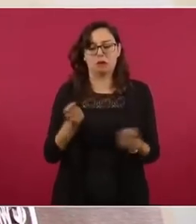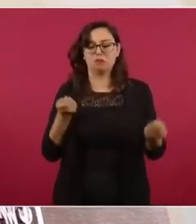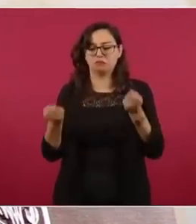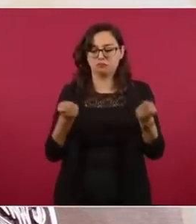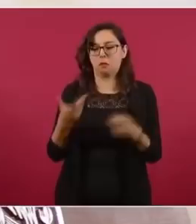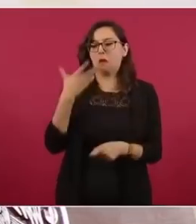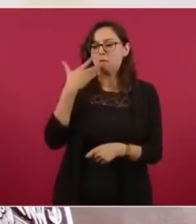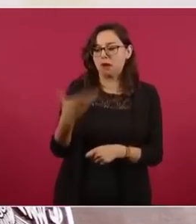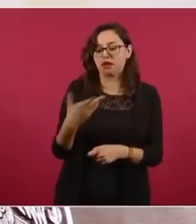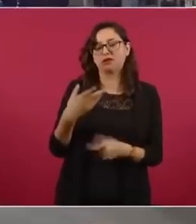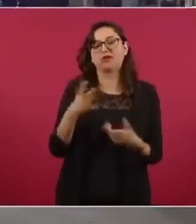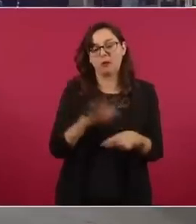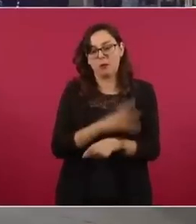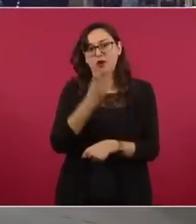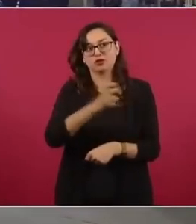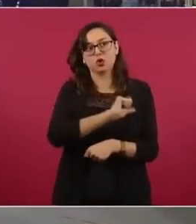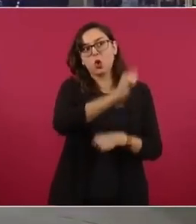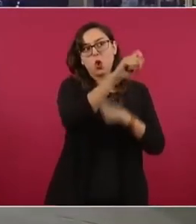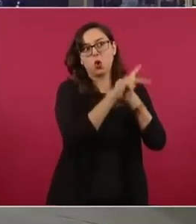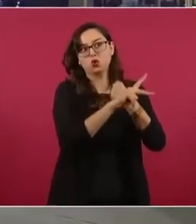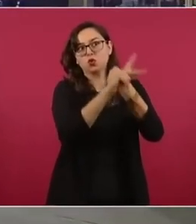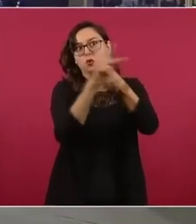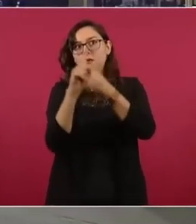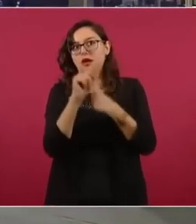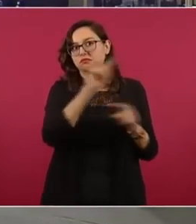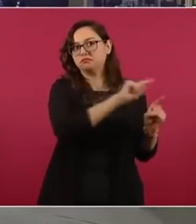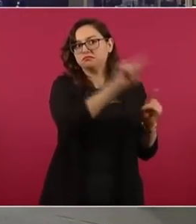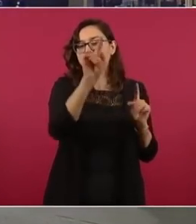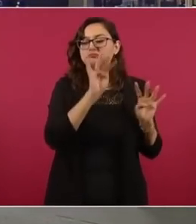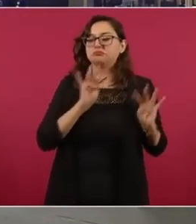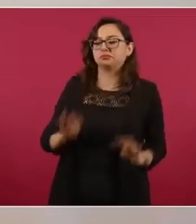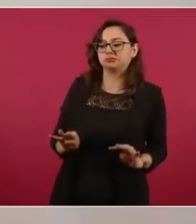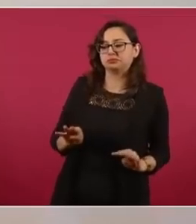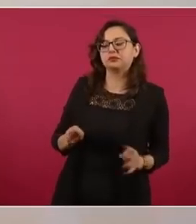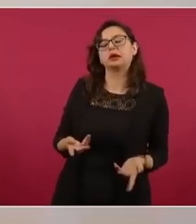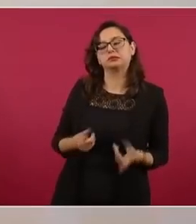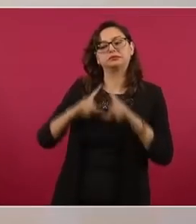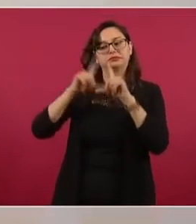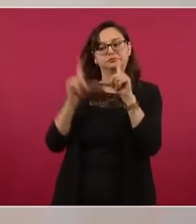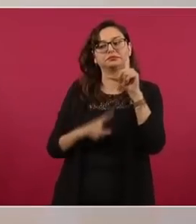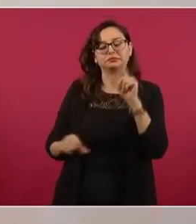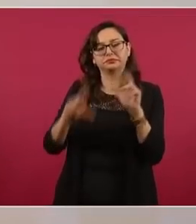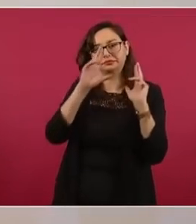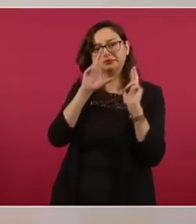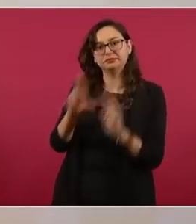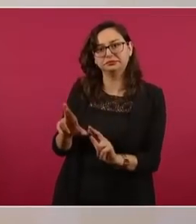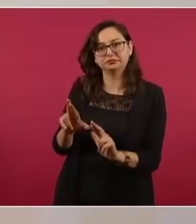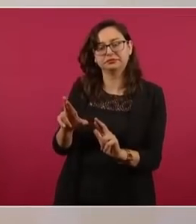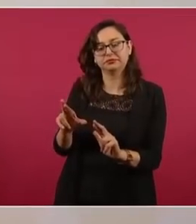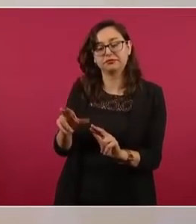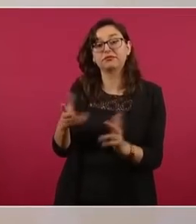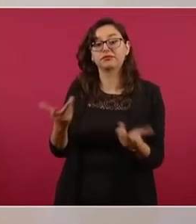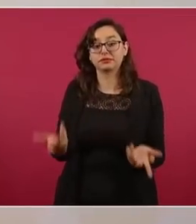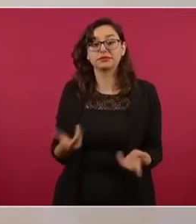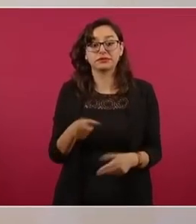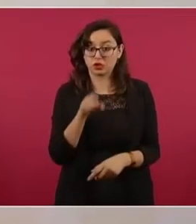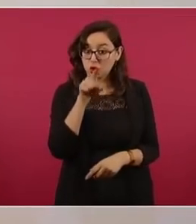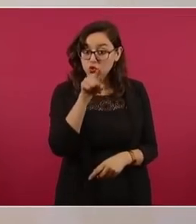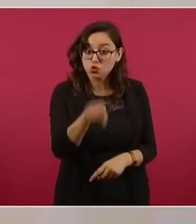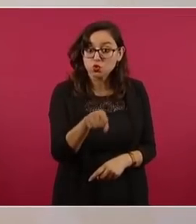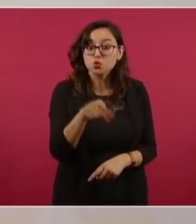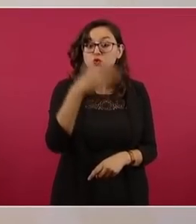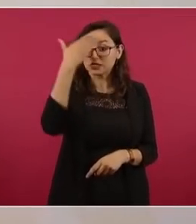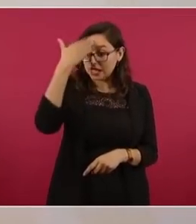sabes muy bien, Miguel, cuánto valoran